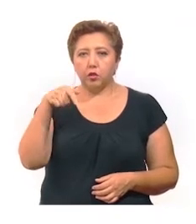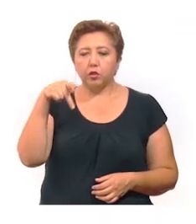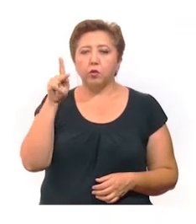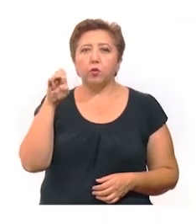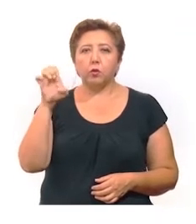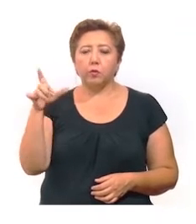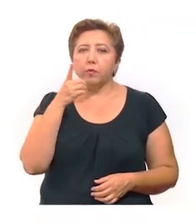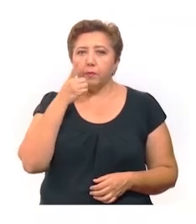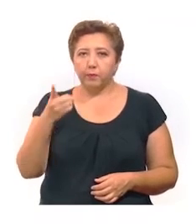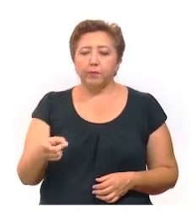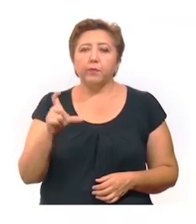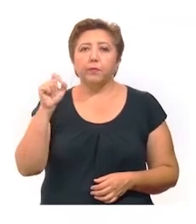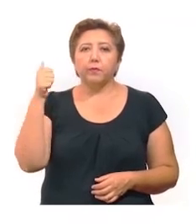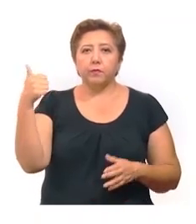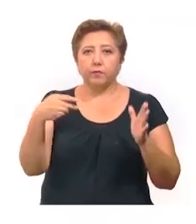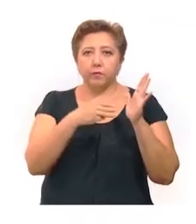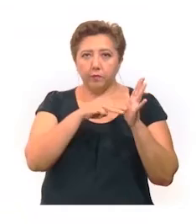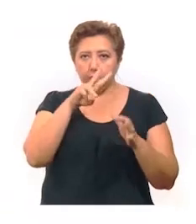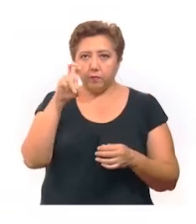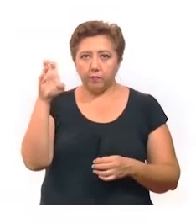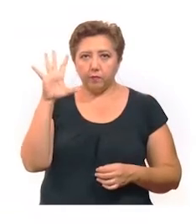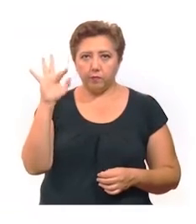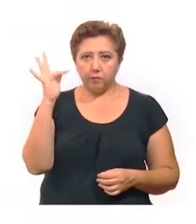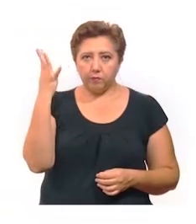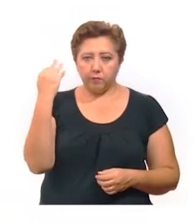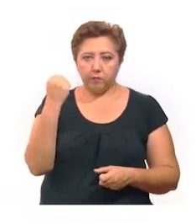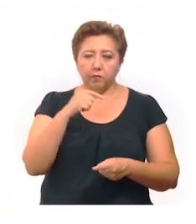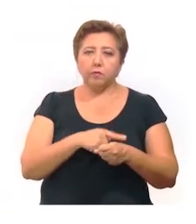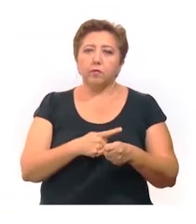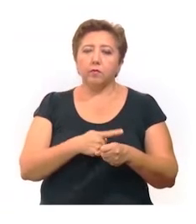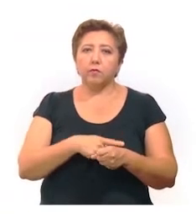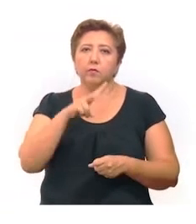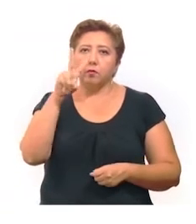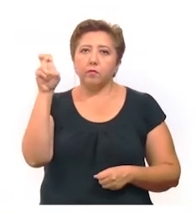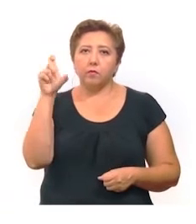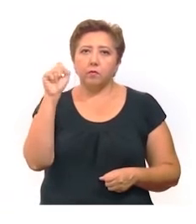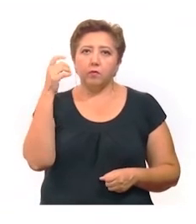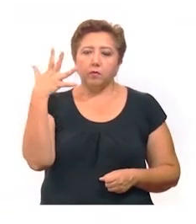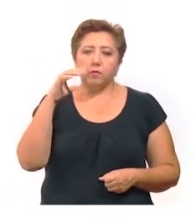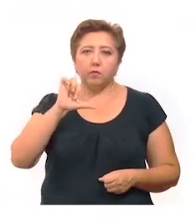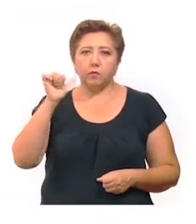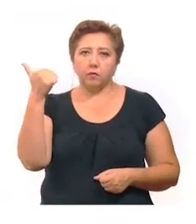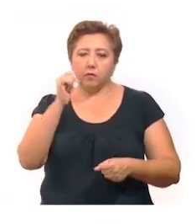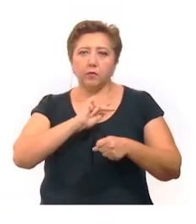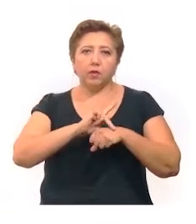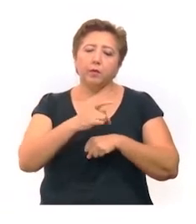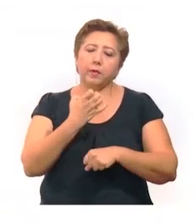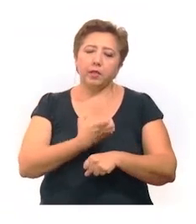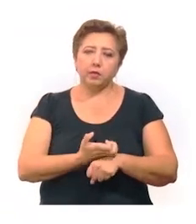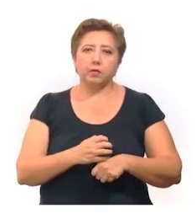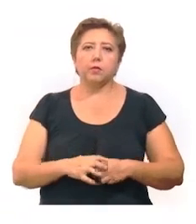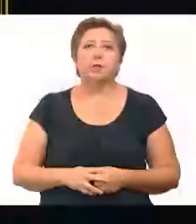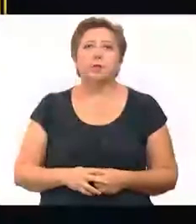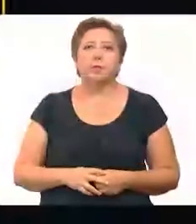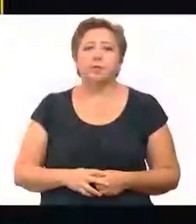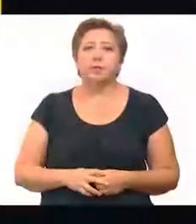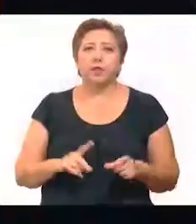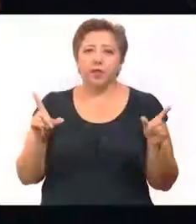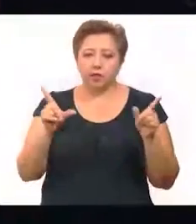y Tuncás. De los 26,249 casos positivos, 225 son de otro país u otro estado.